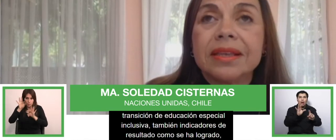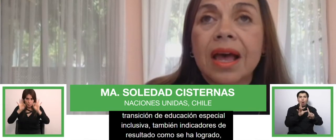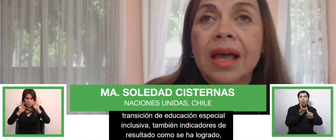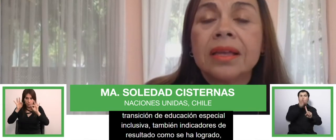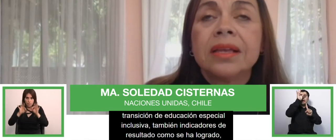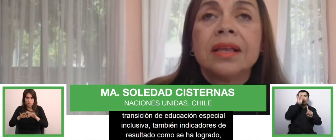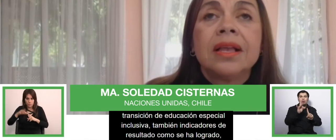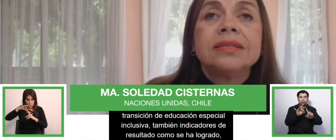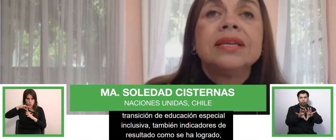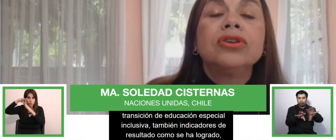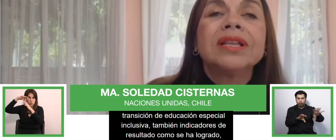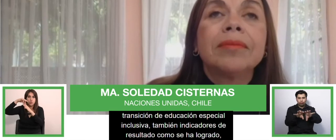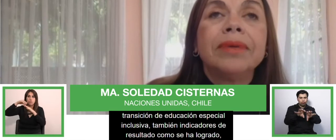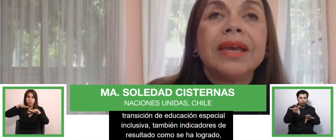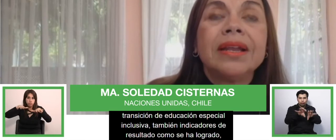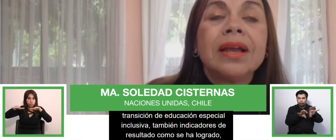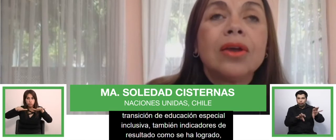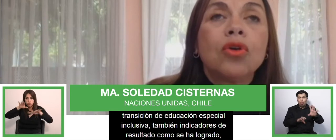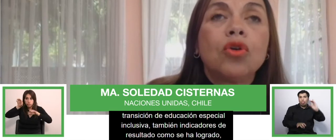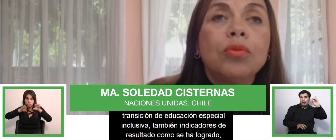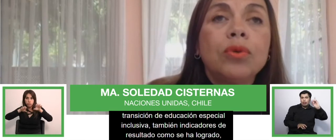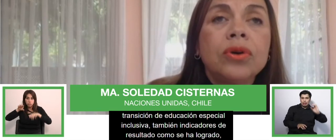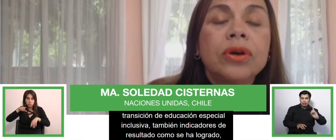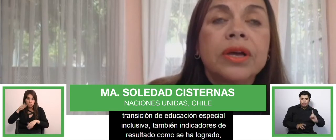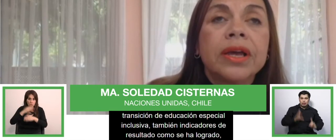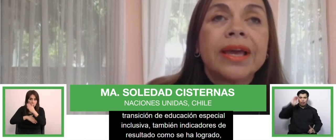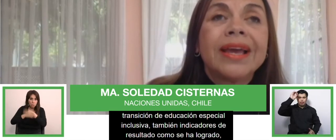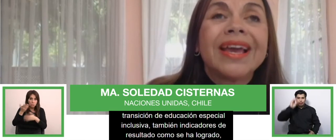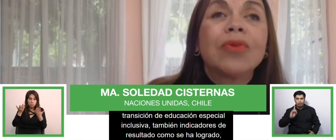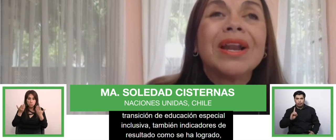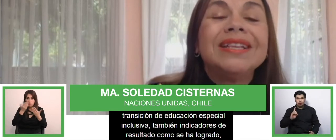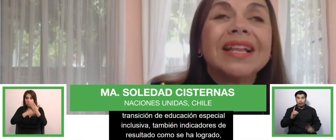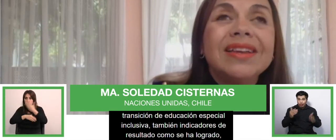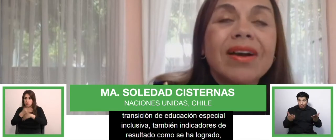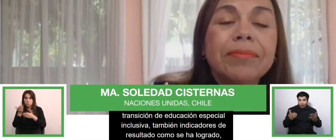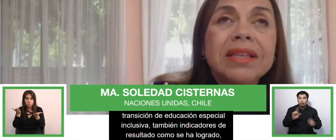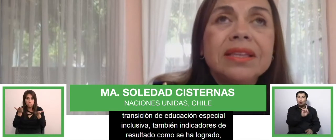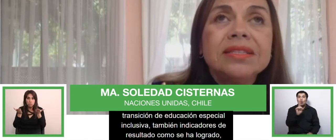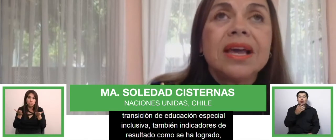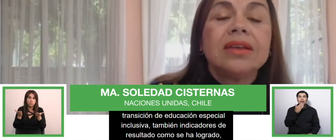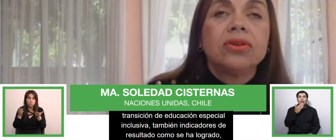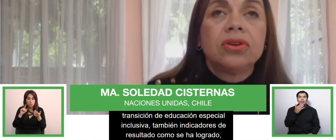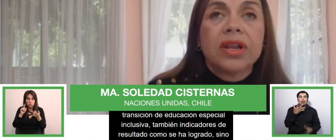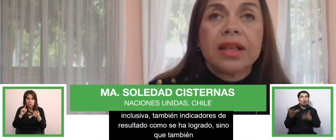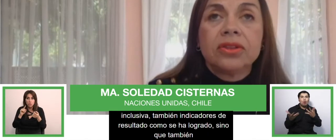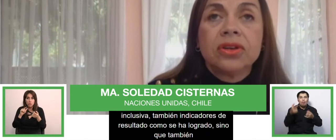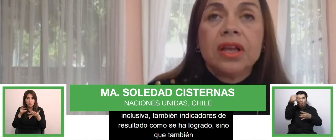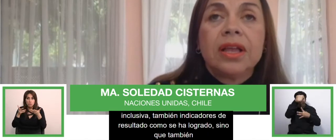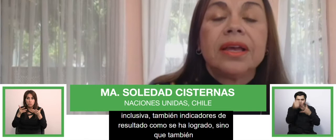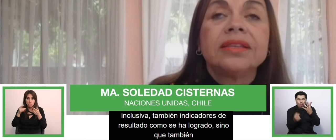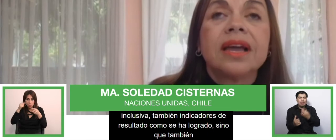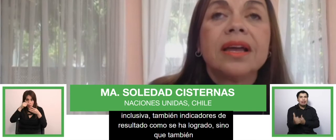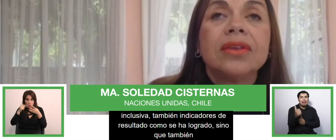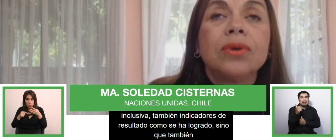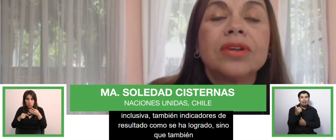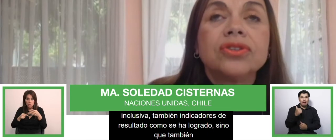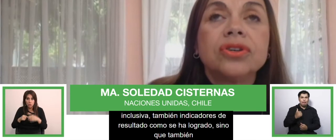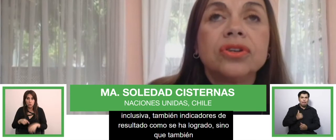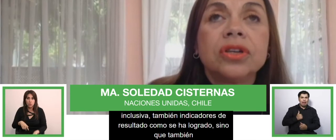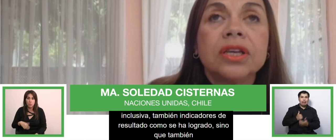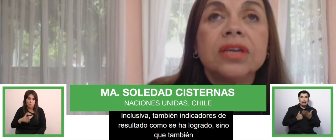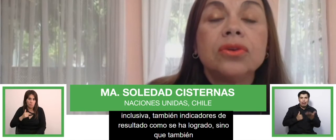discapacidad, sino que también cómo cualitativamente se ha ido logrando esta